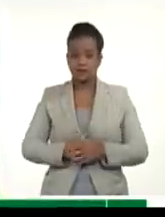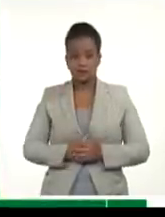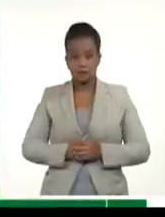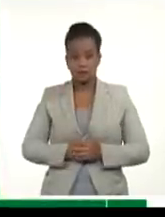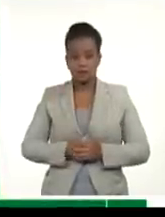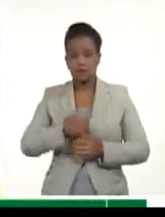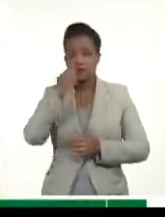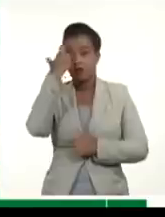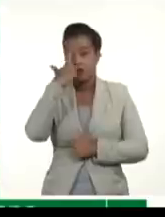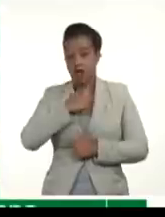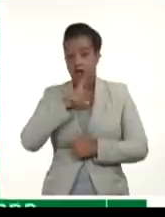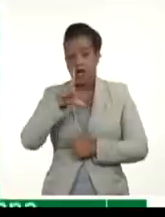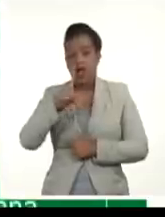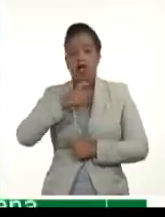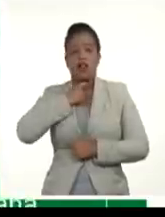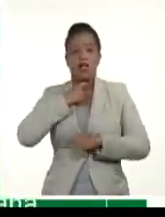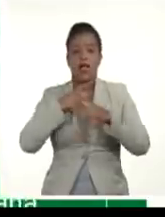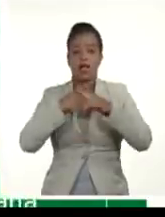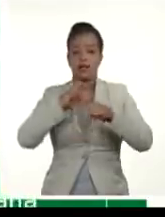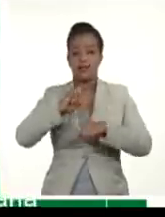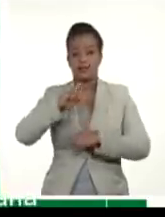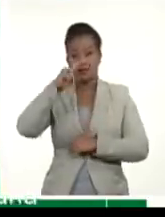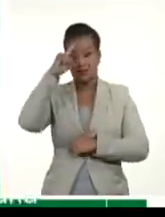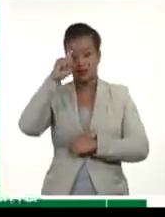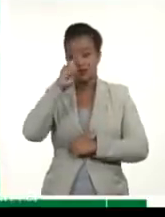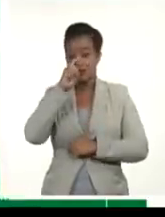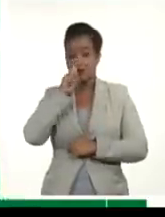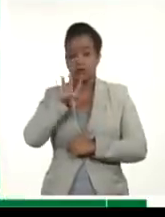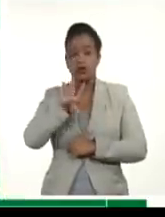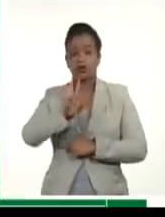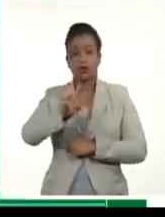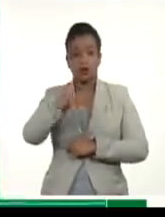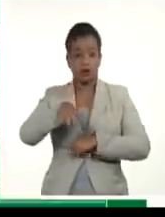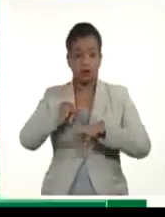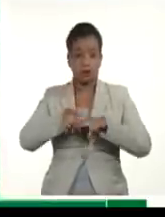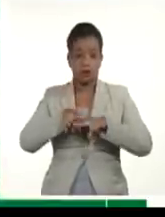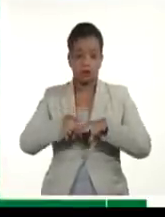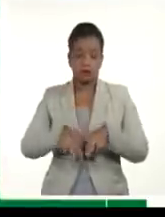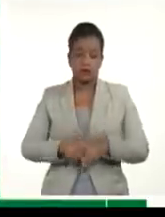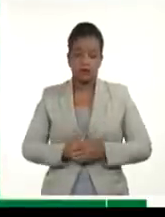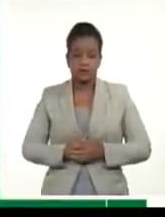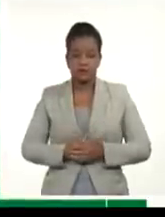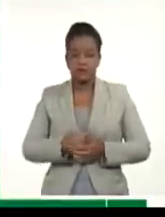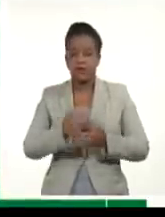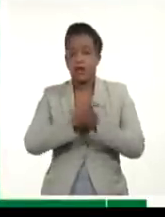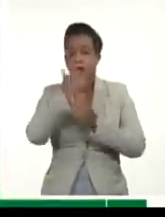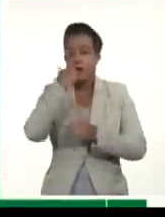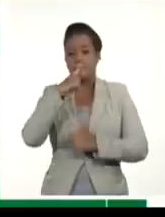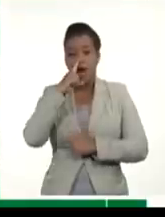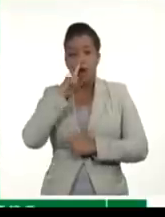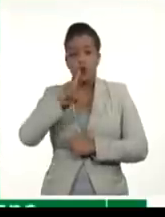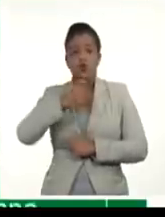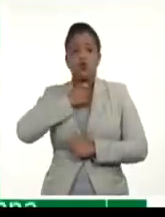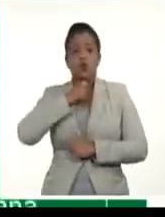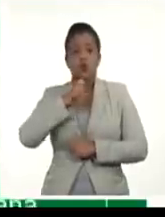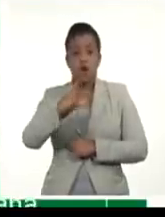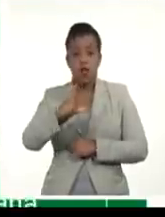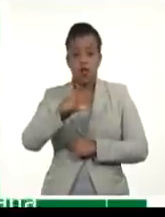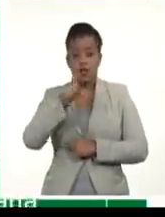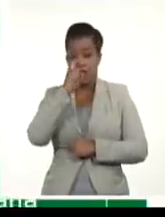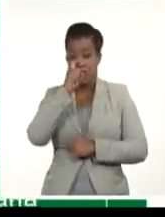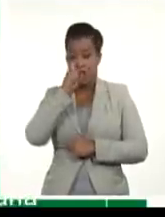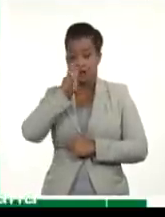Alexis Lufrio Herrera, 49 años, La Habana. Manuel Eugenio Linares Sosa, 38